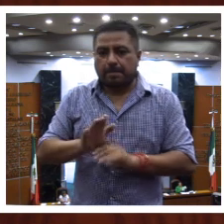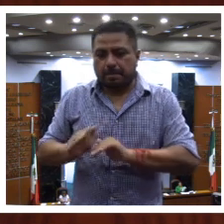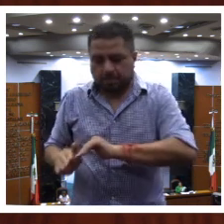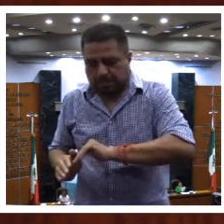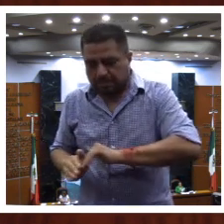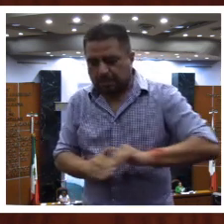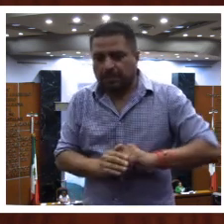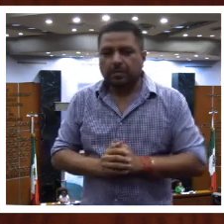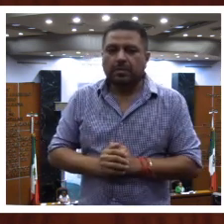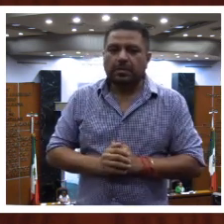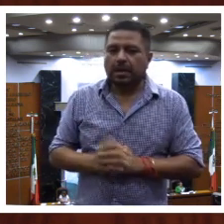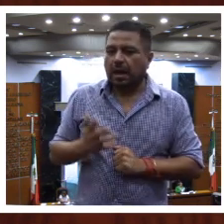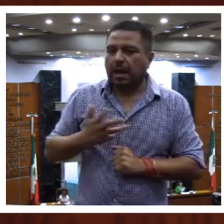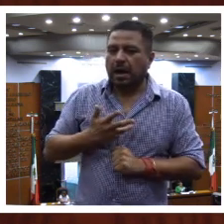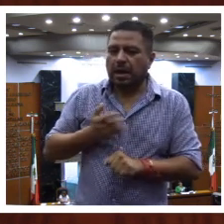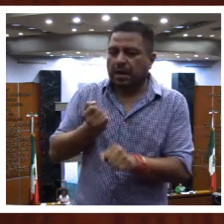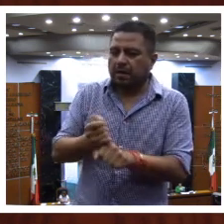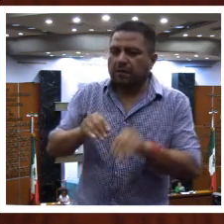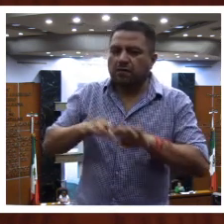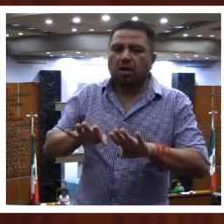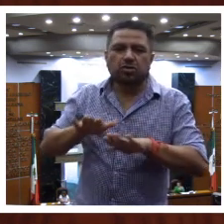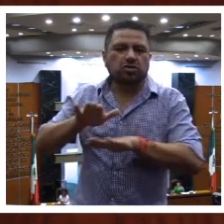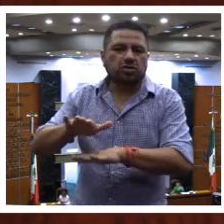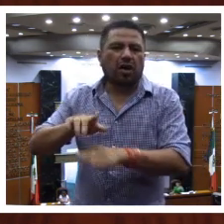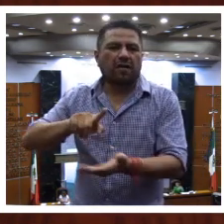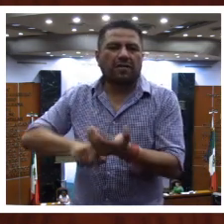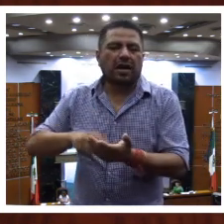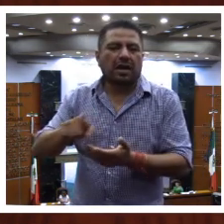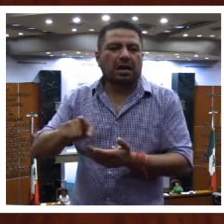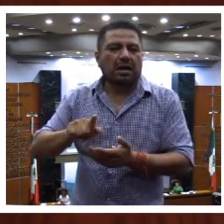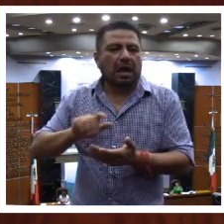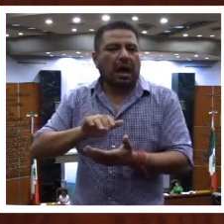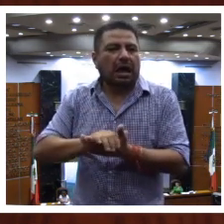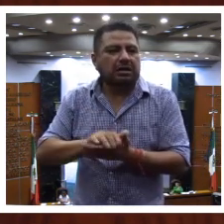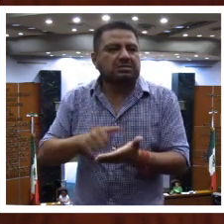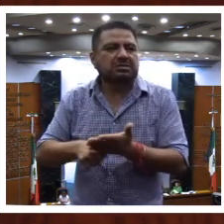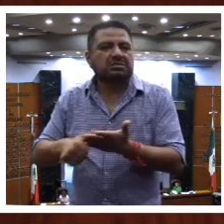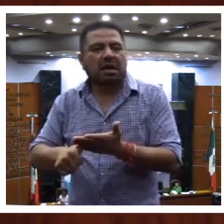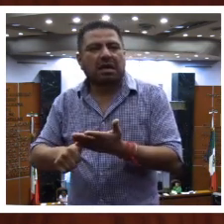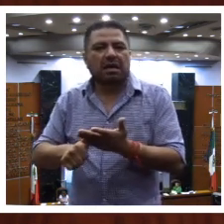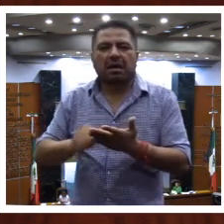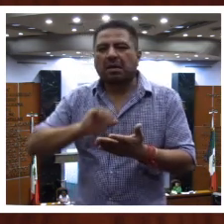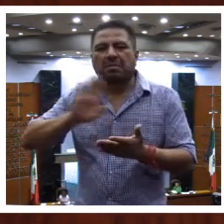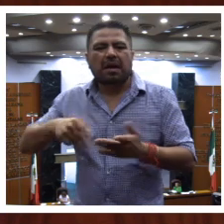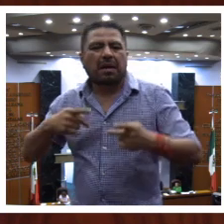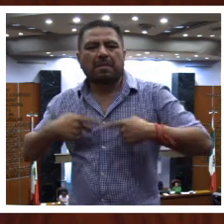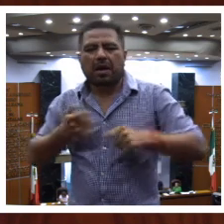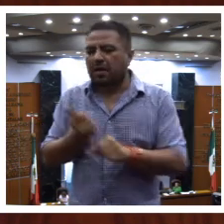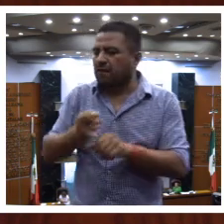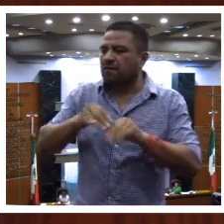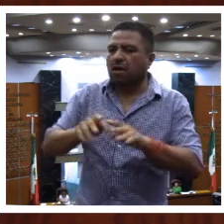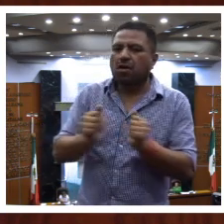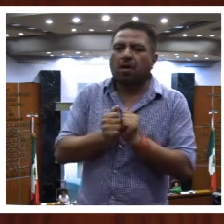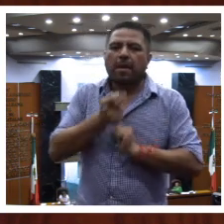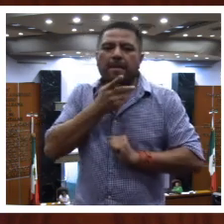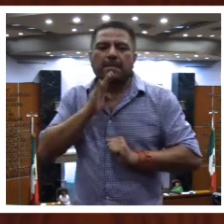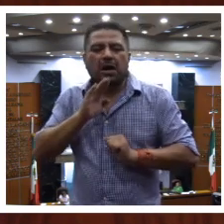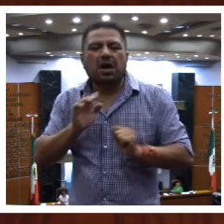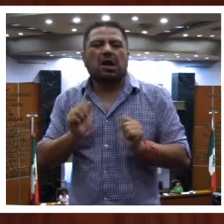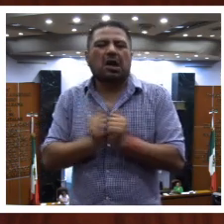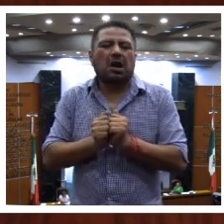suelen contener datos sobre el Estado civil del difunto, así como información sobre sus padres, cónyuge